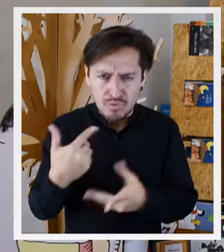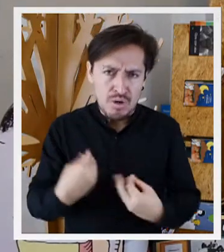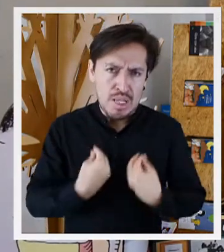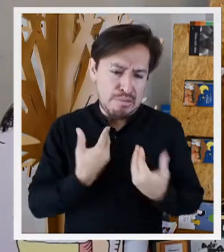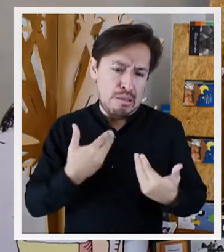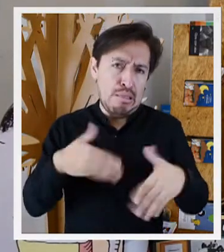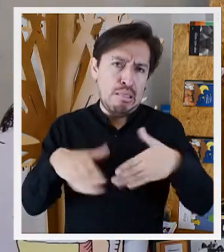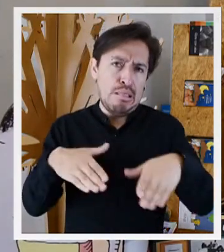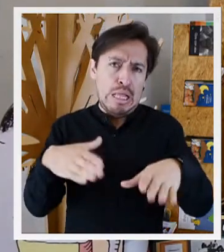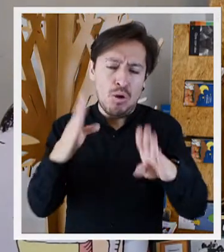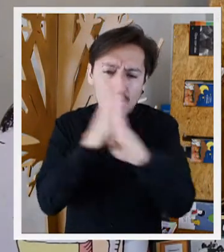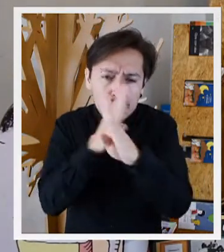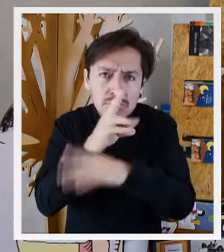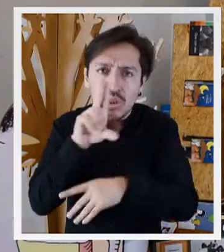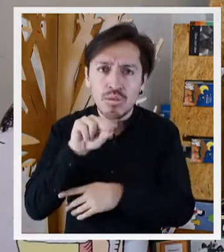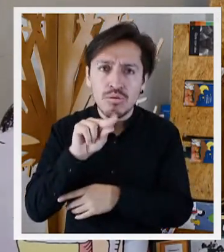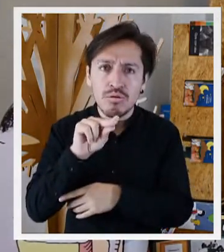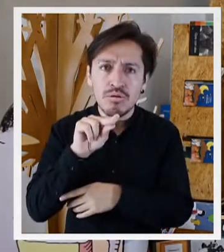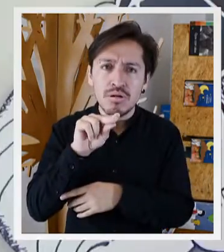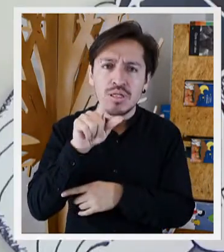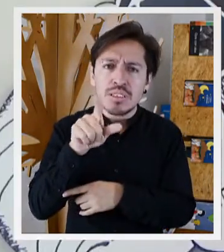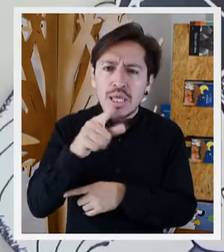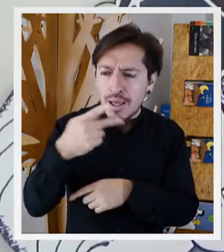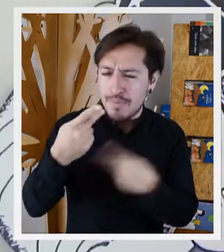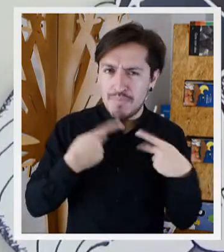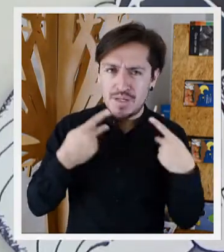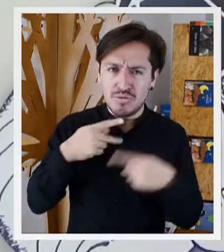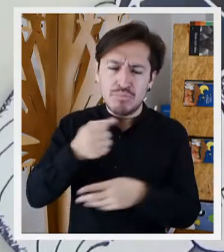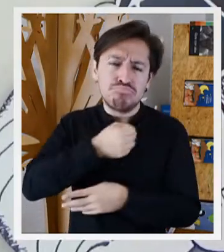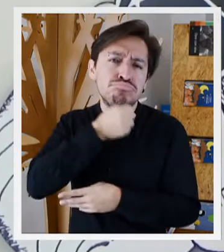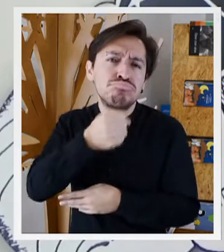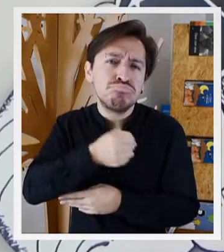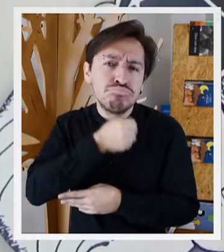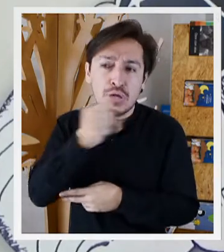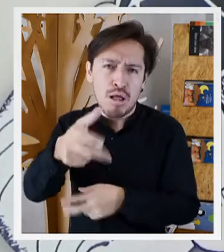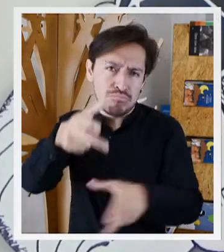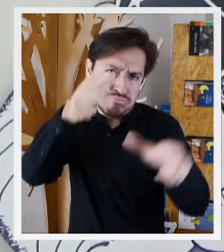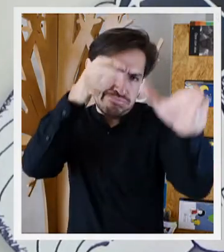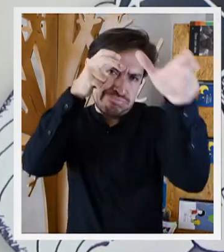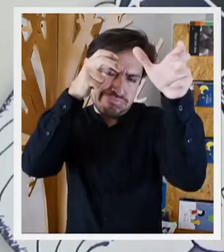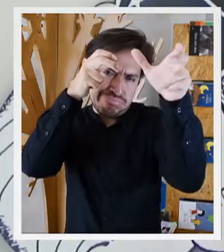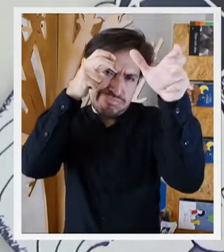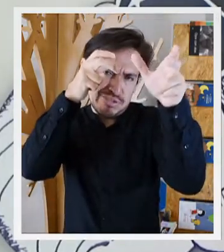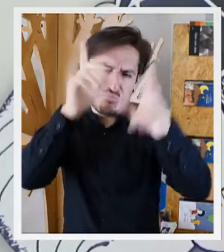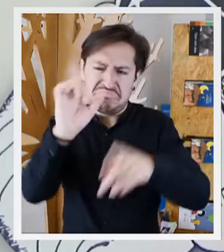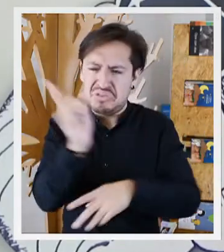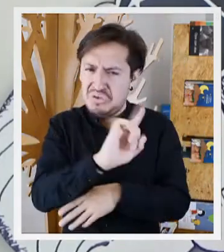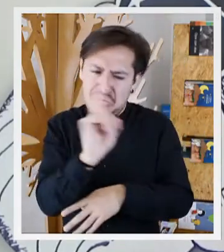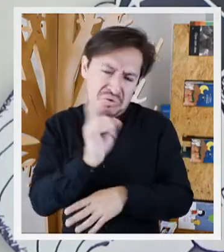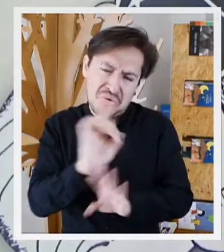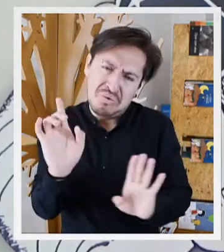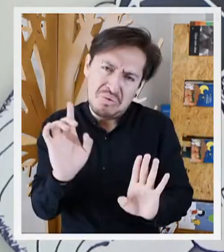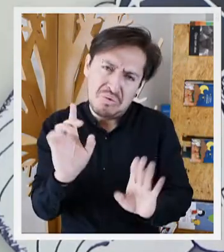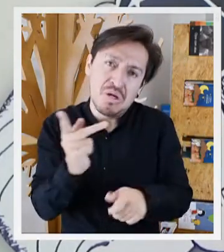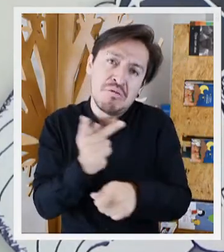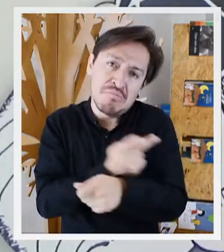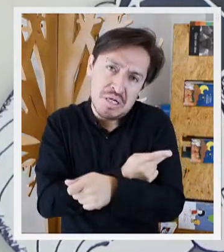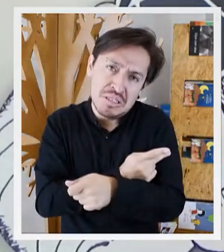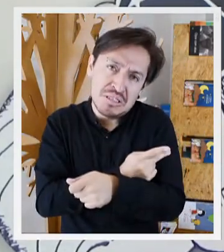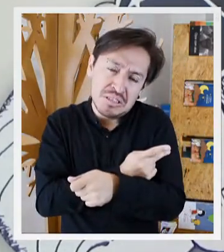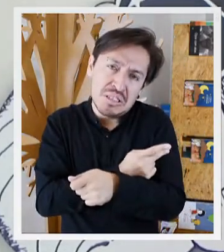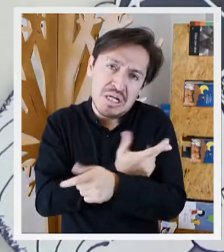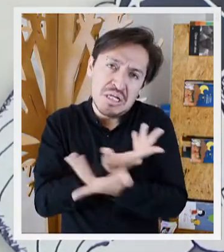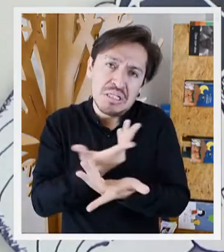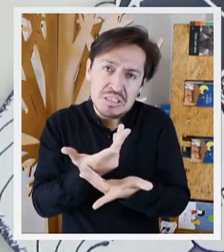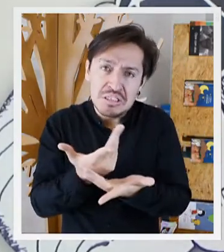No va por la vida, ocultándose. Y esta persona anciana, anciana y sabia dijo, no, ocultándome, no.